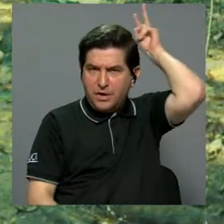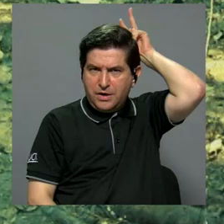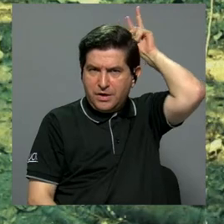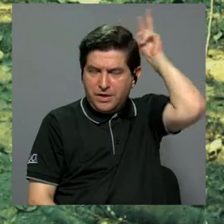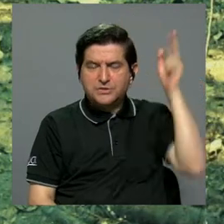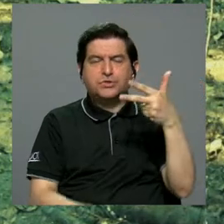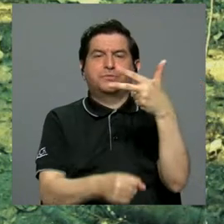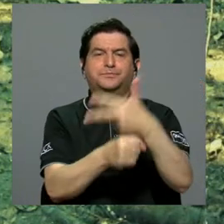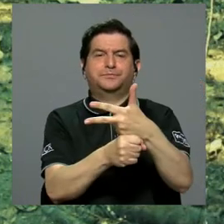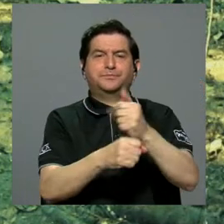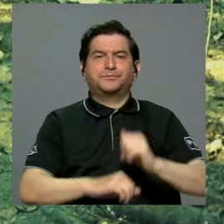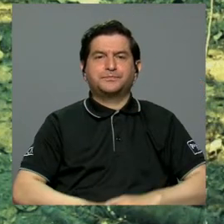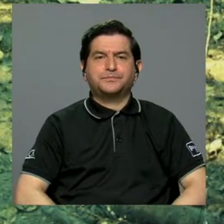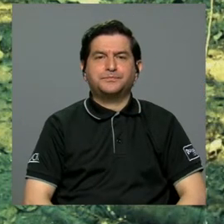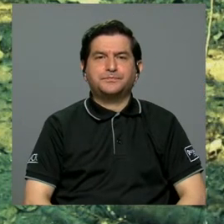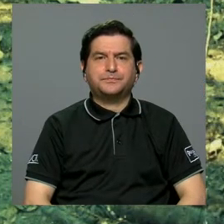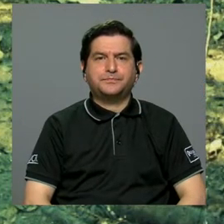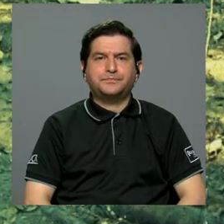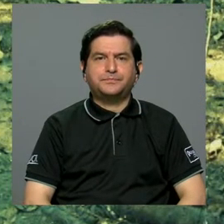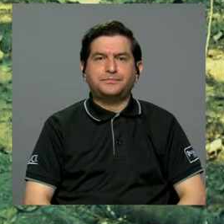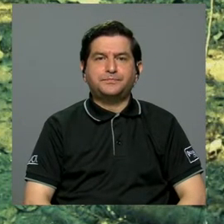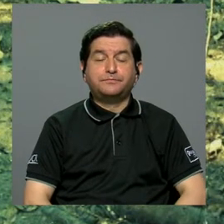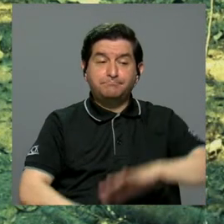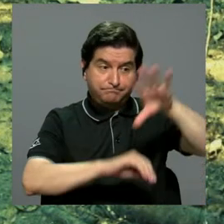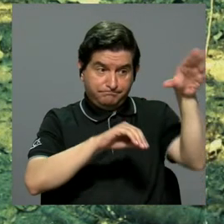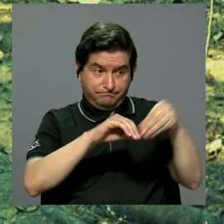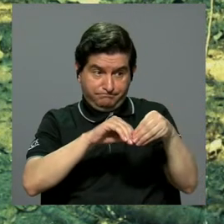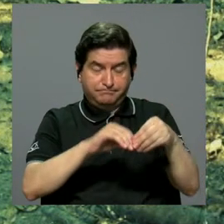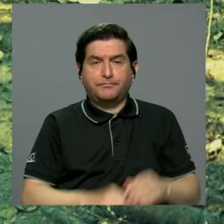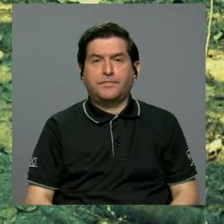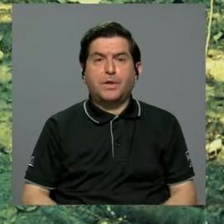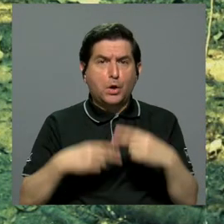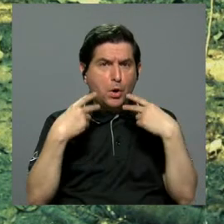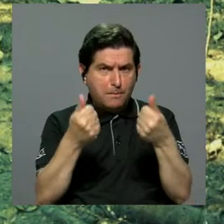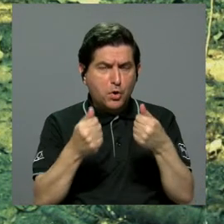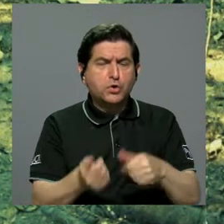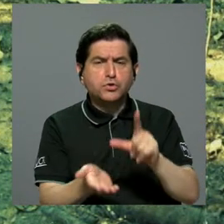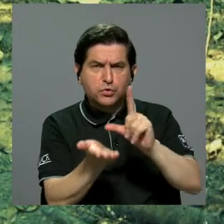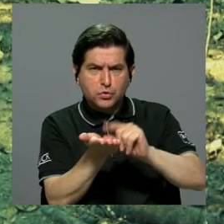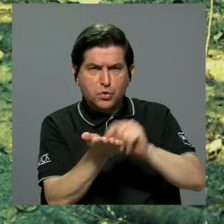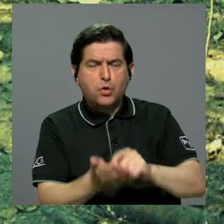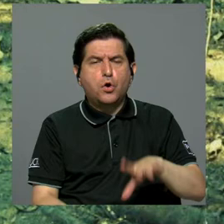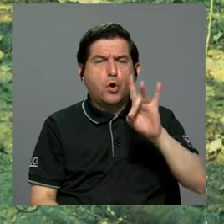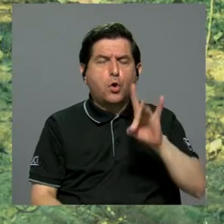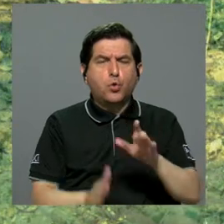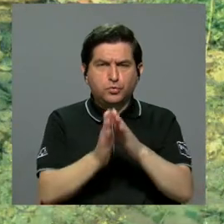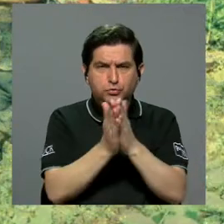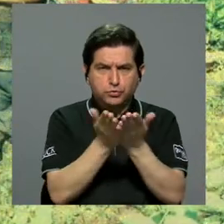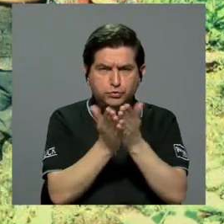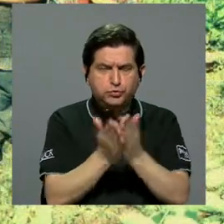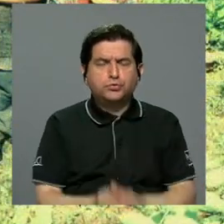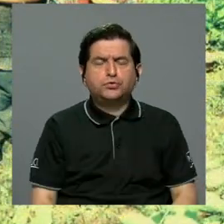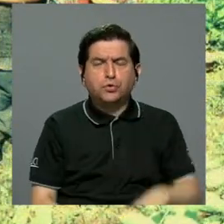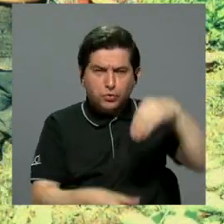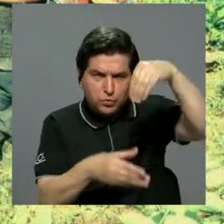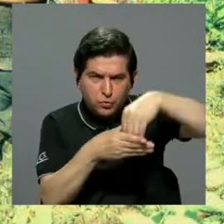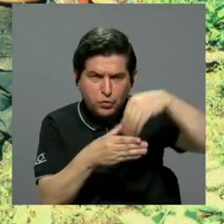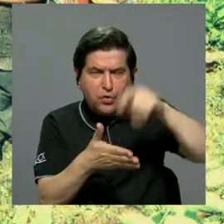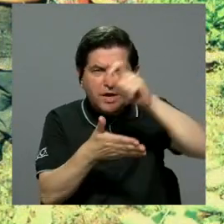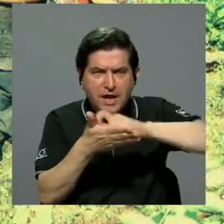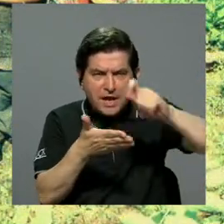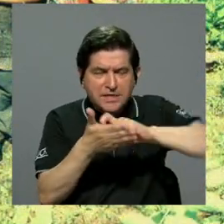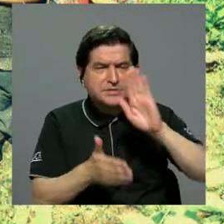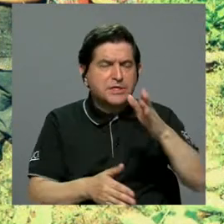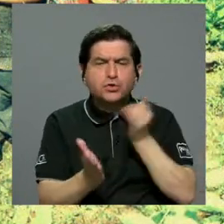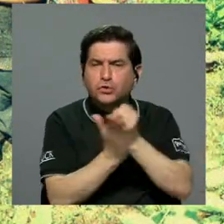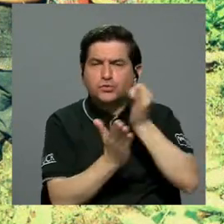indígenas en Guatemala. Además, prontamente publicará ocho tomos que recopilan escritos